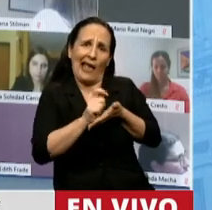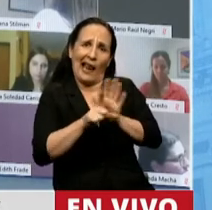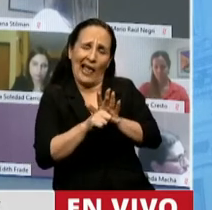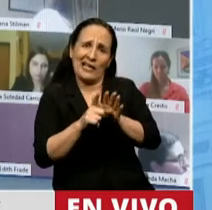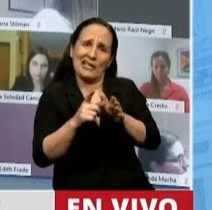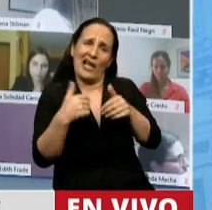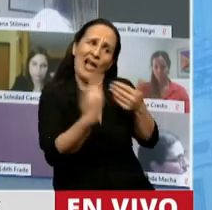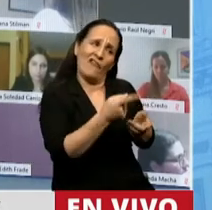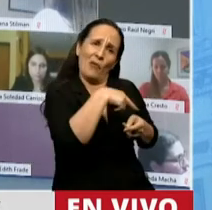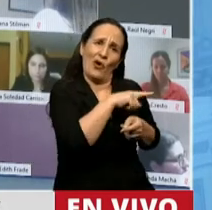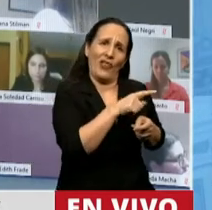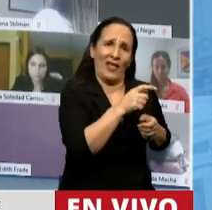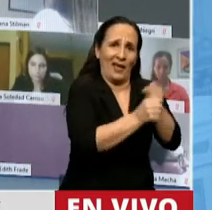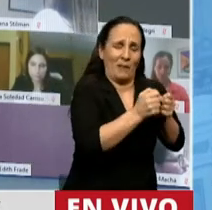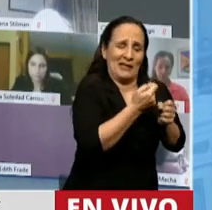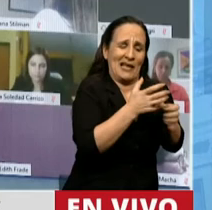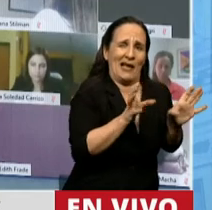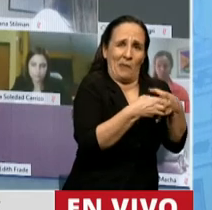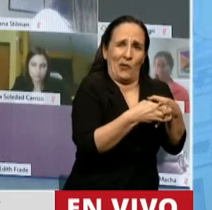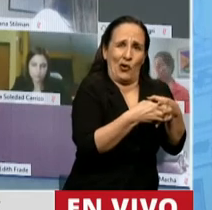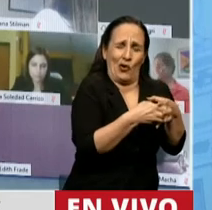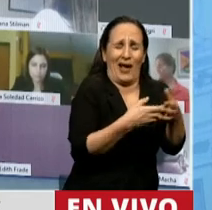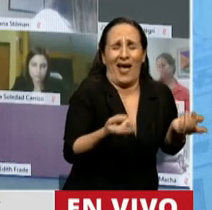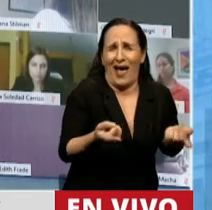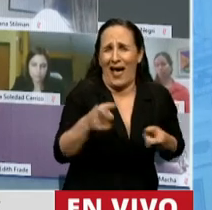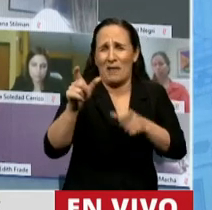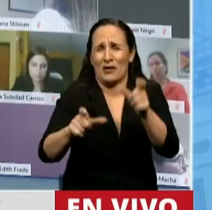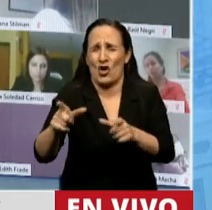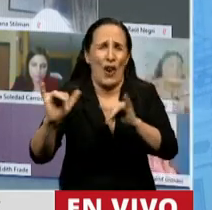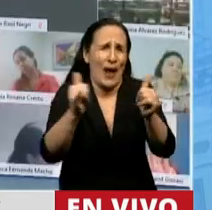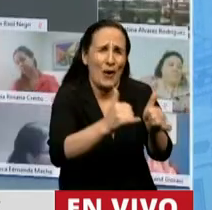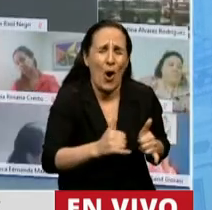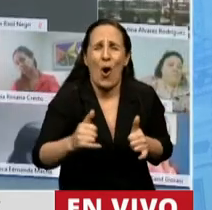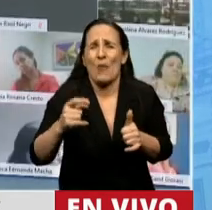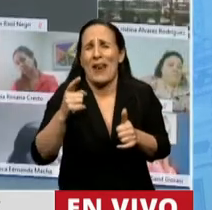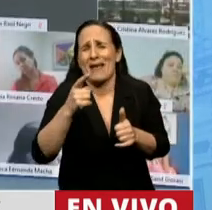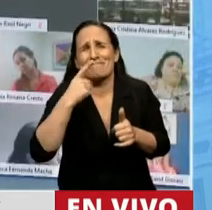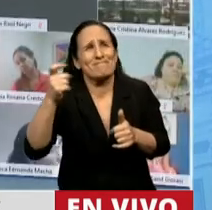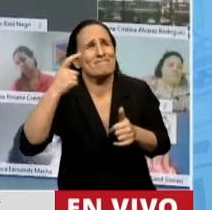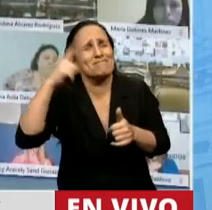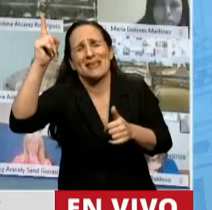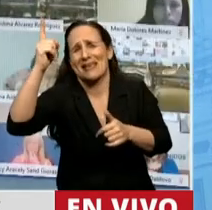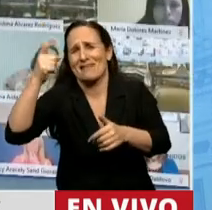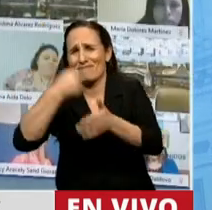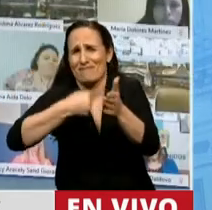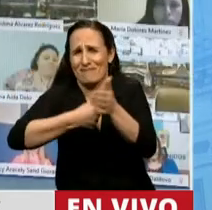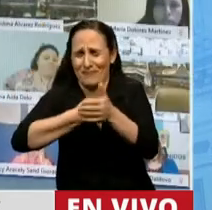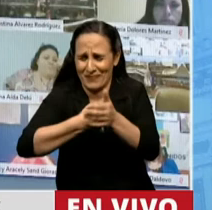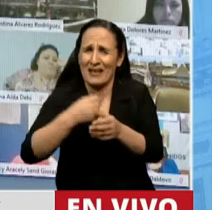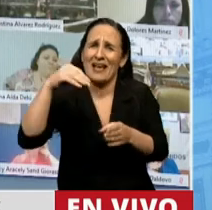llevando adelante por decenas de miles, cientos de miles de jóvenes en todo el mundo y también en nuestro país. Por eso,